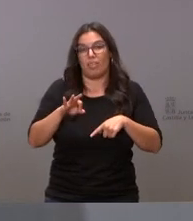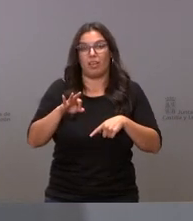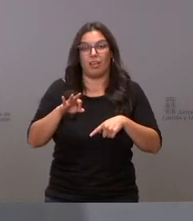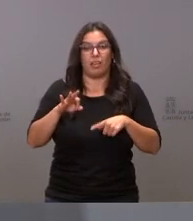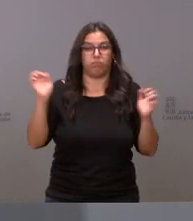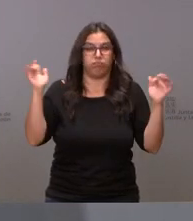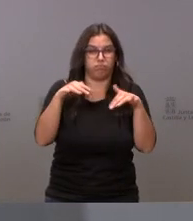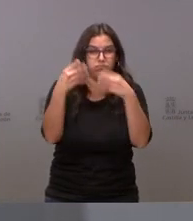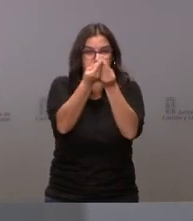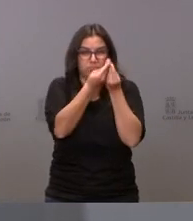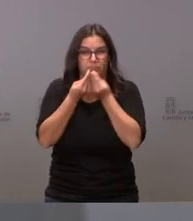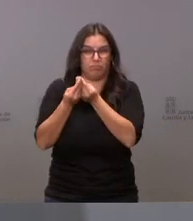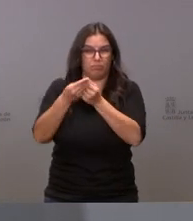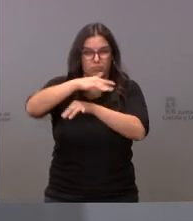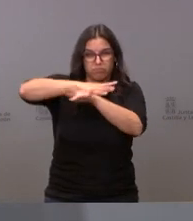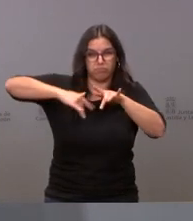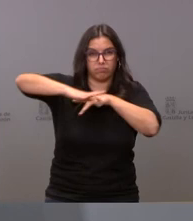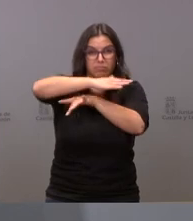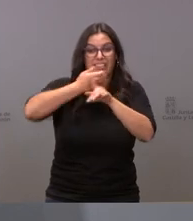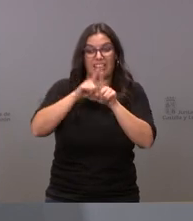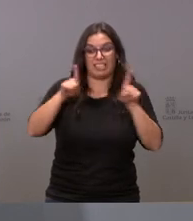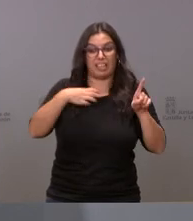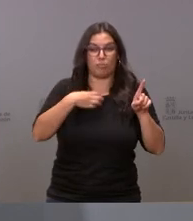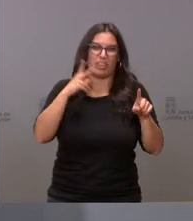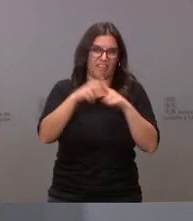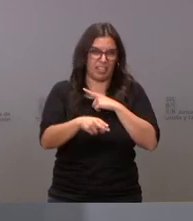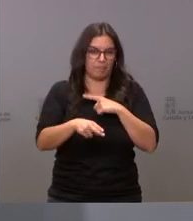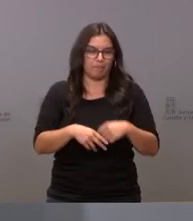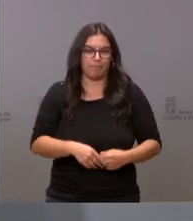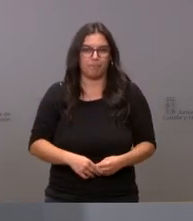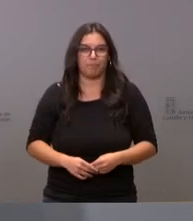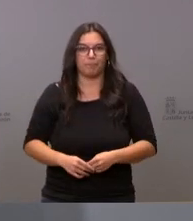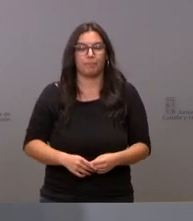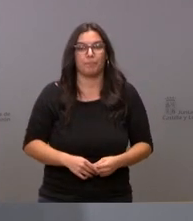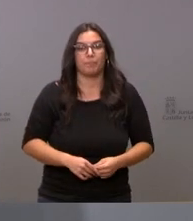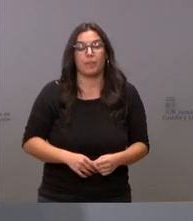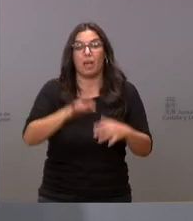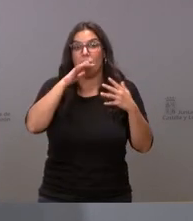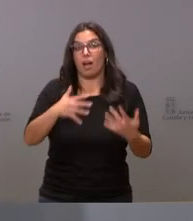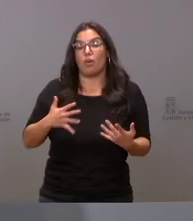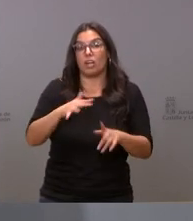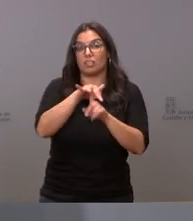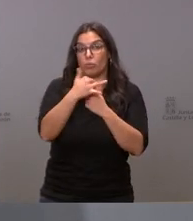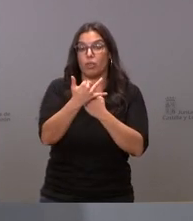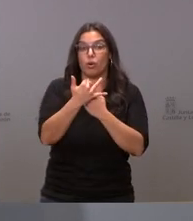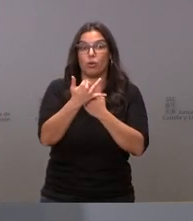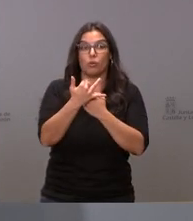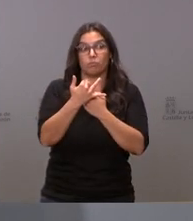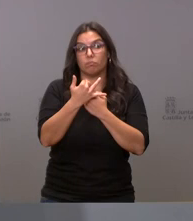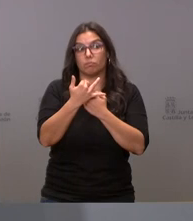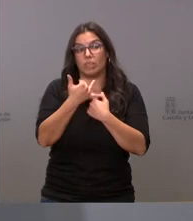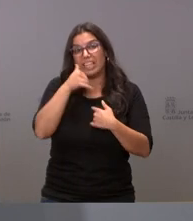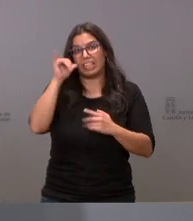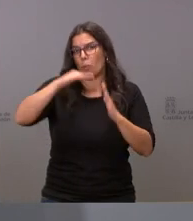aglomeración de personas donde no se pueda mantener la distancia de seguridad la situación ahora mismo es una situación de